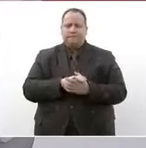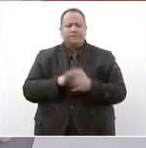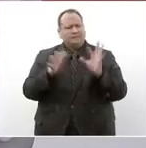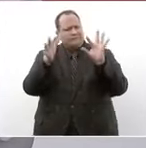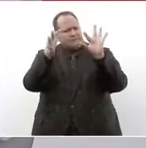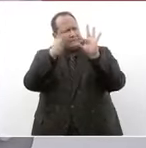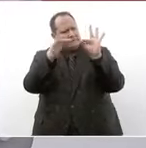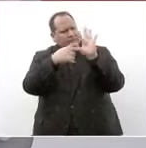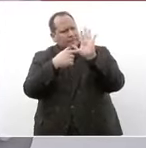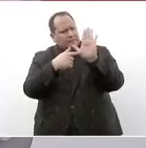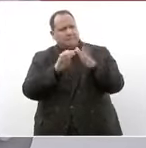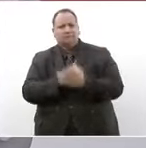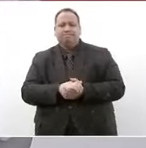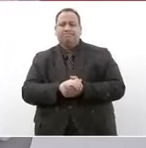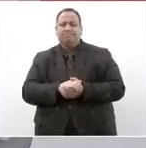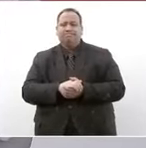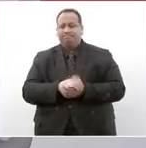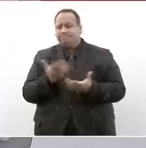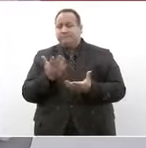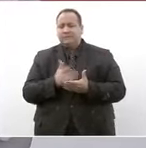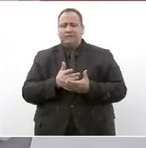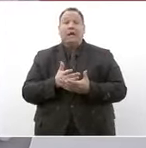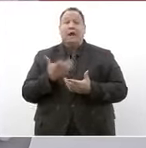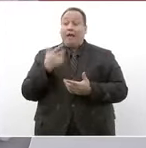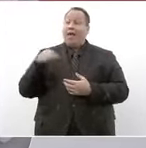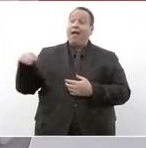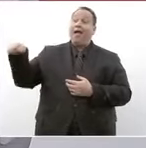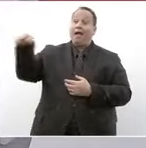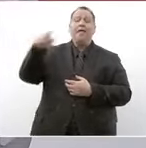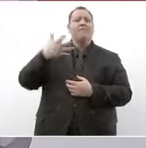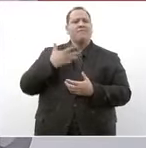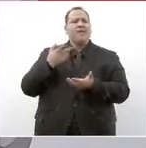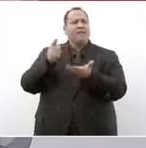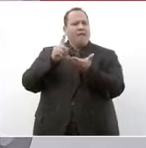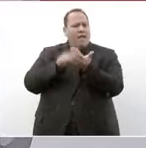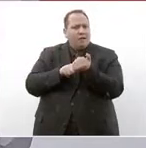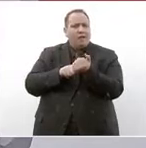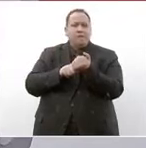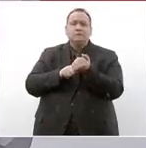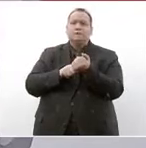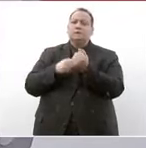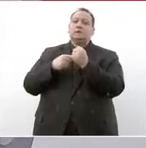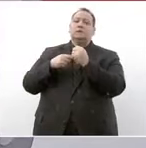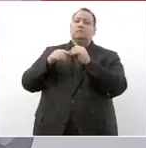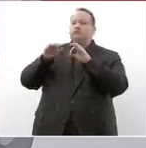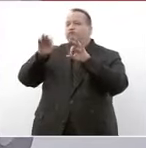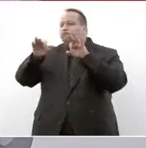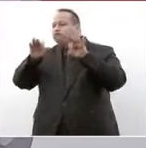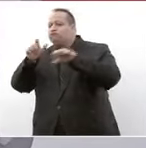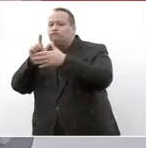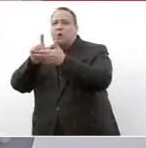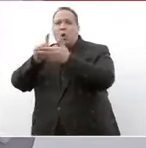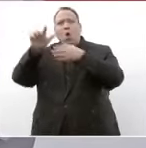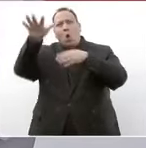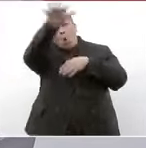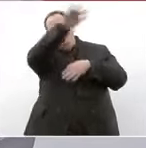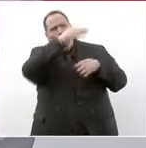recalcar que se contará con el mantenimiento permanente del hospital.